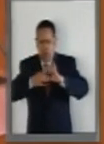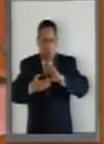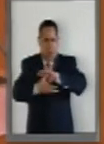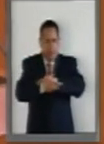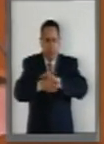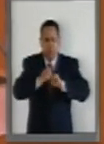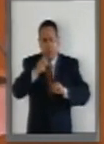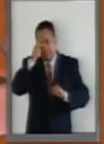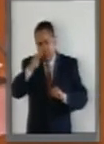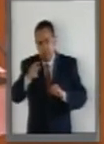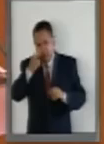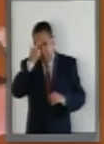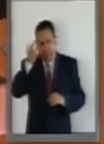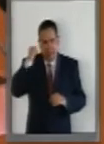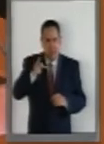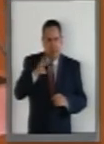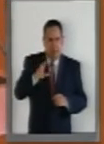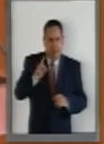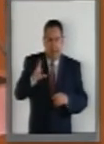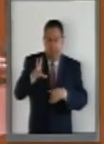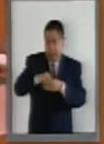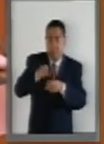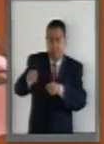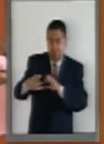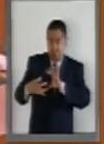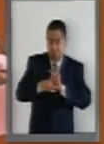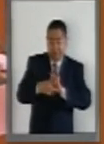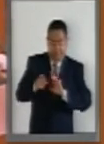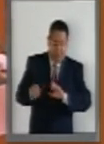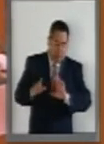y que el PRD estaba ahí dentro, por cierto,